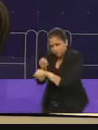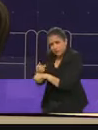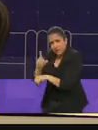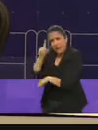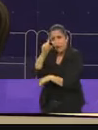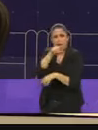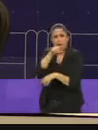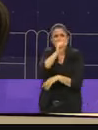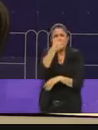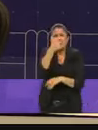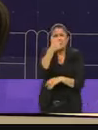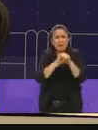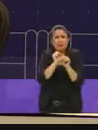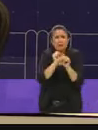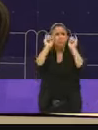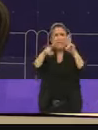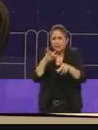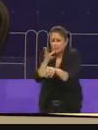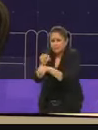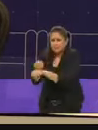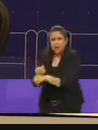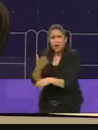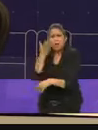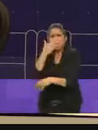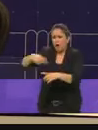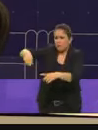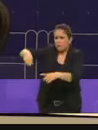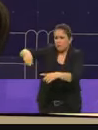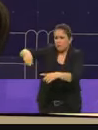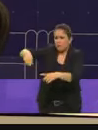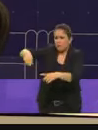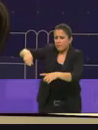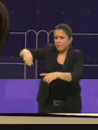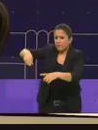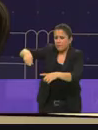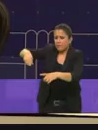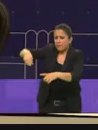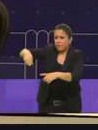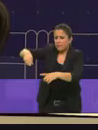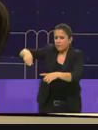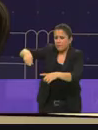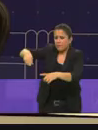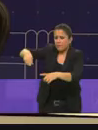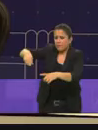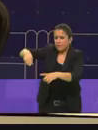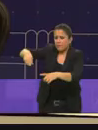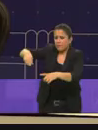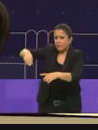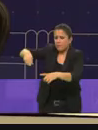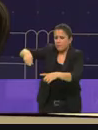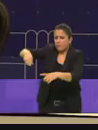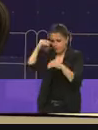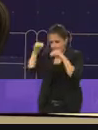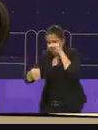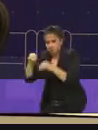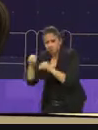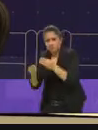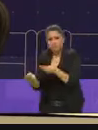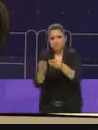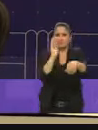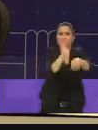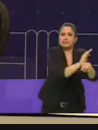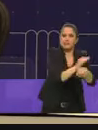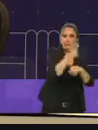27 años no hay un solo pozo no hay realmente un programa serio de captación de agua de lluvia en la ciudad